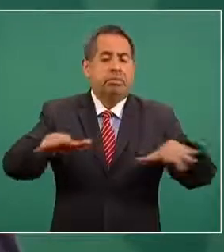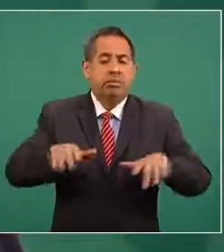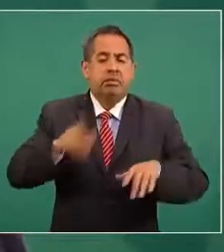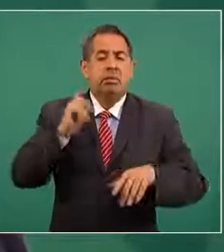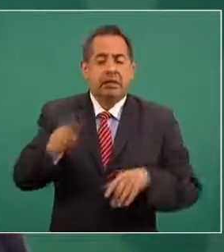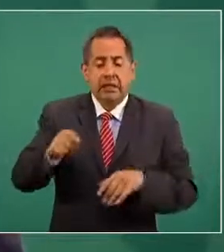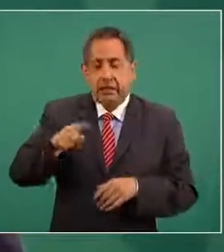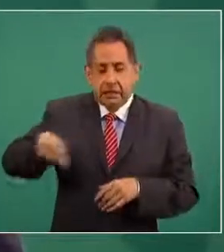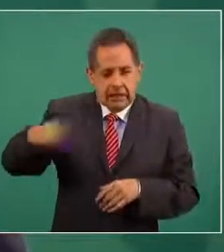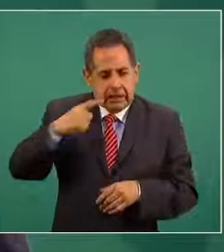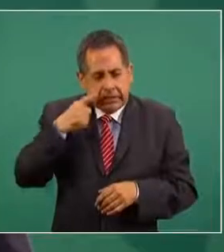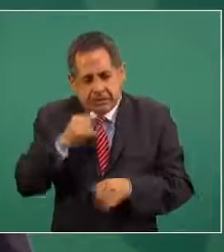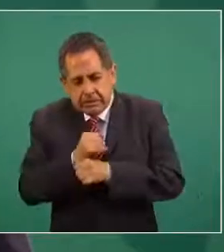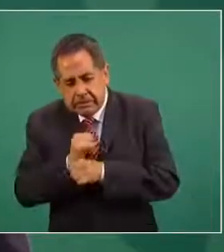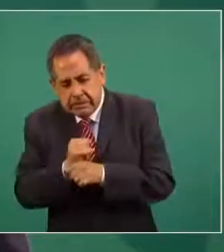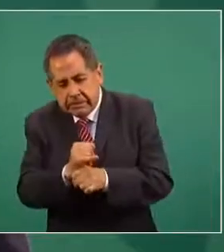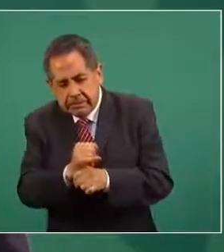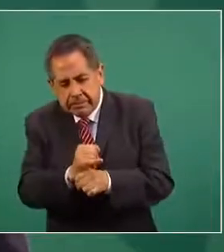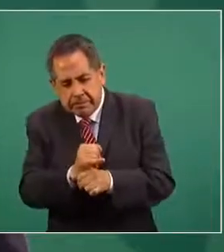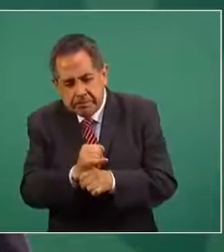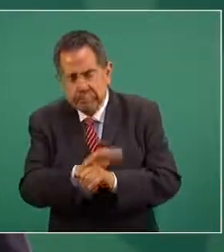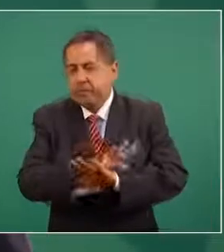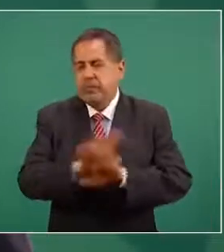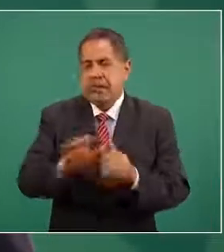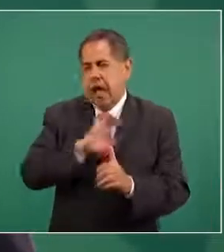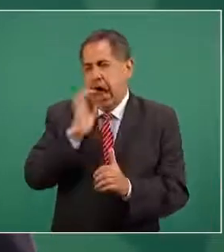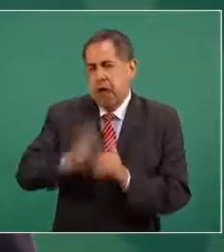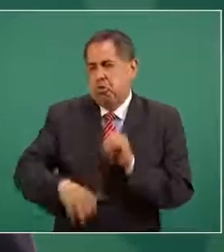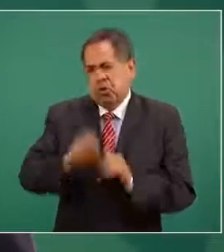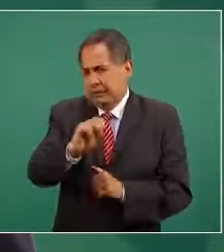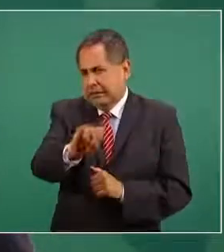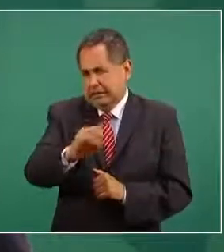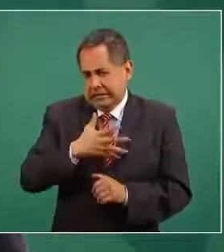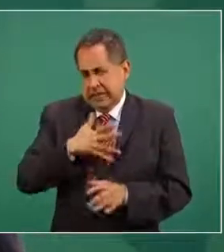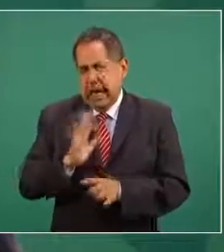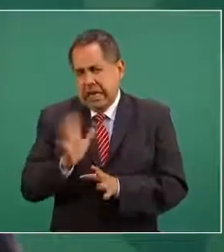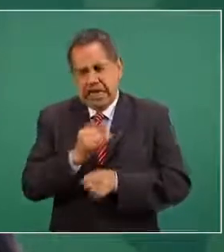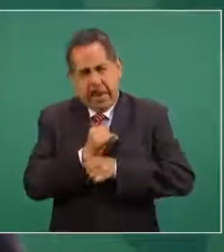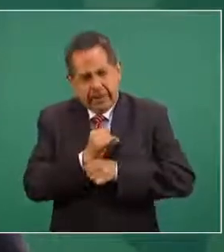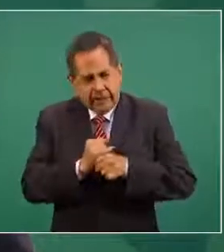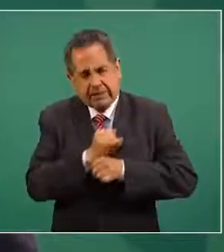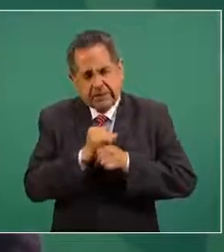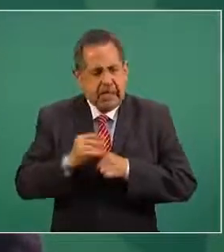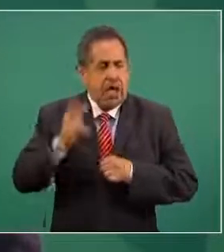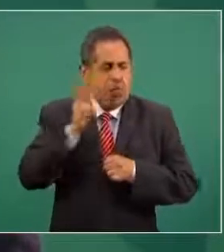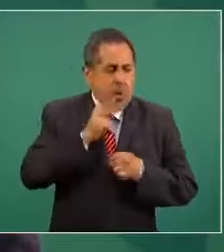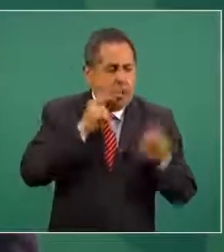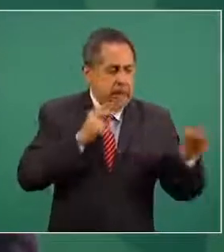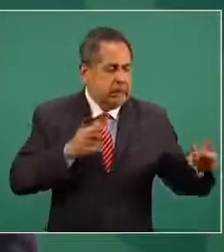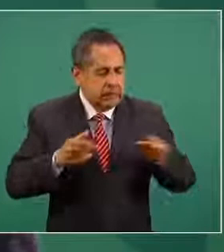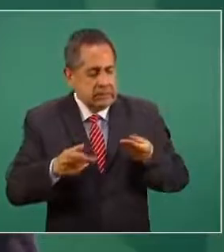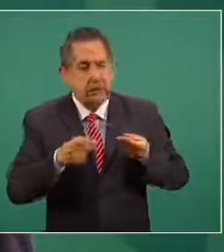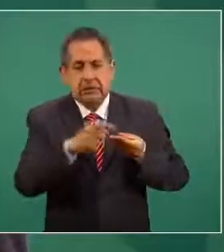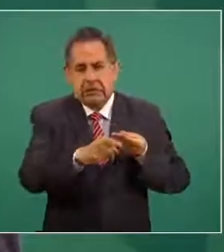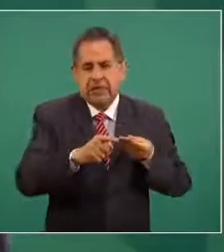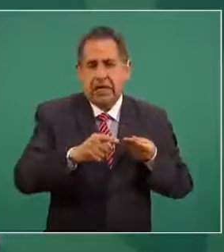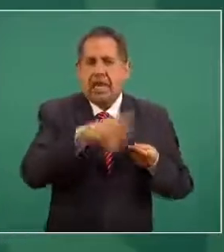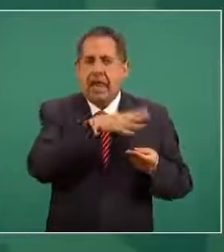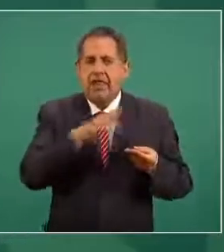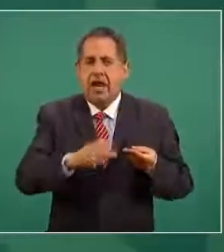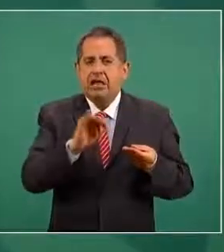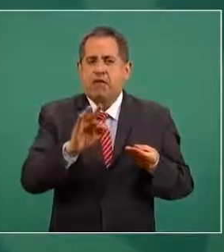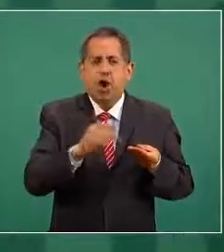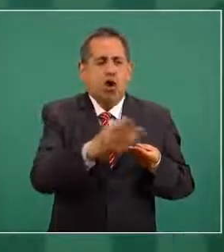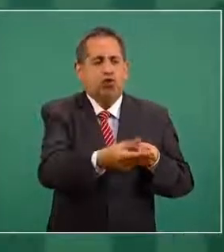conclusión de lo que hizo, sus investigaciones, los elementos que proporcionó la defensa, pero sobre todo lo que